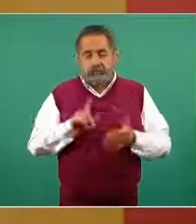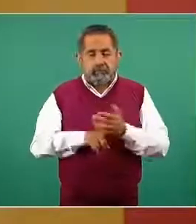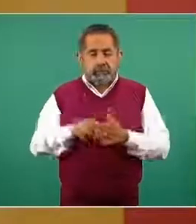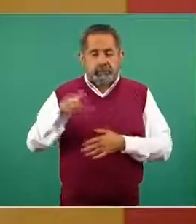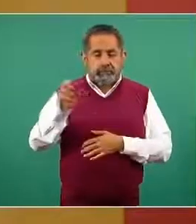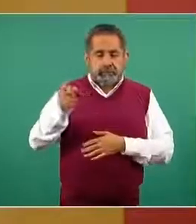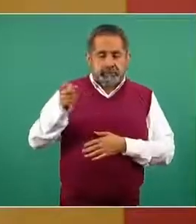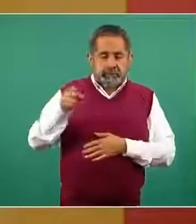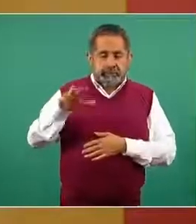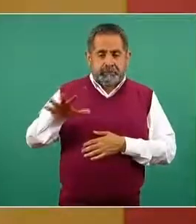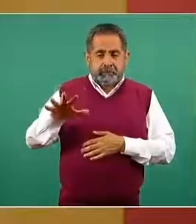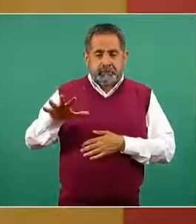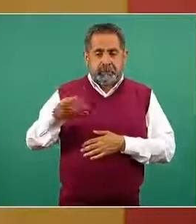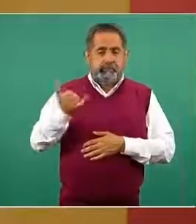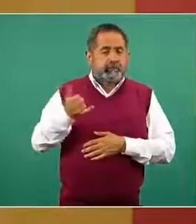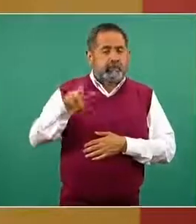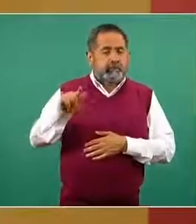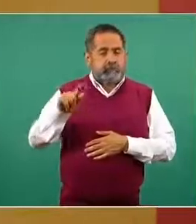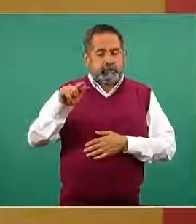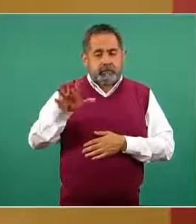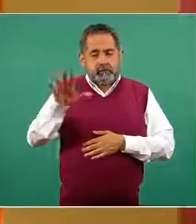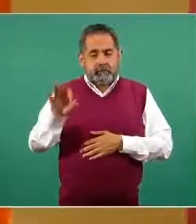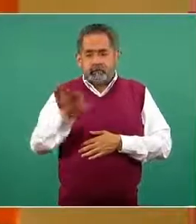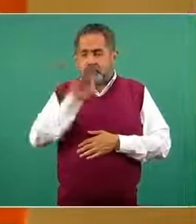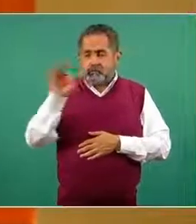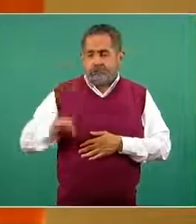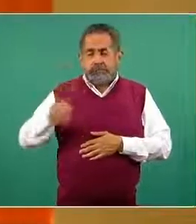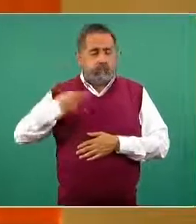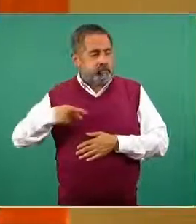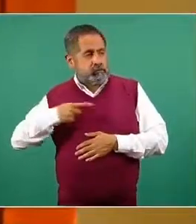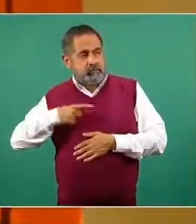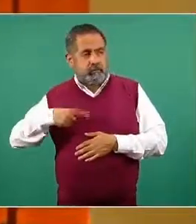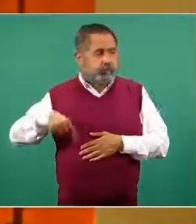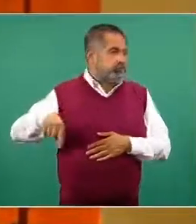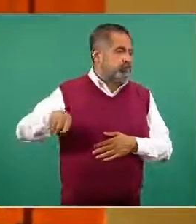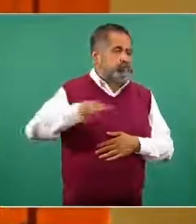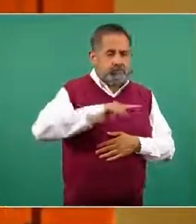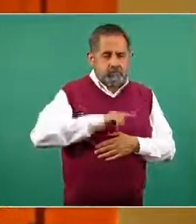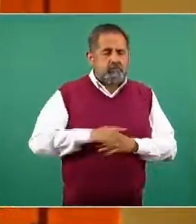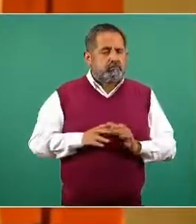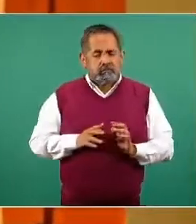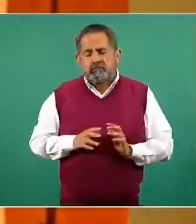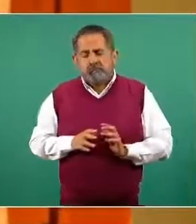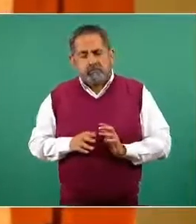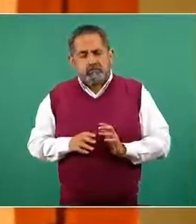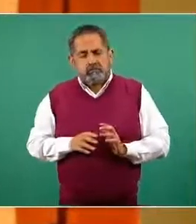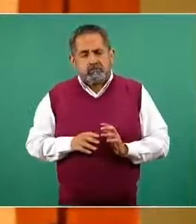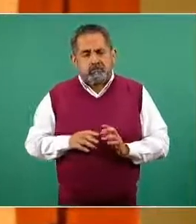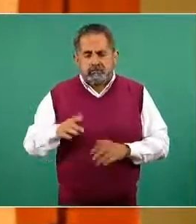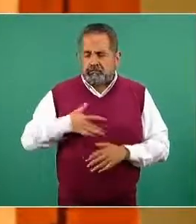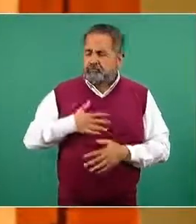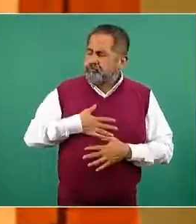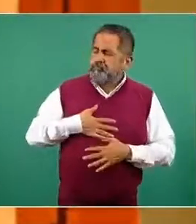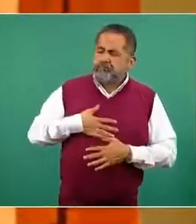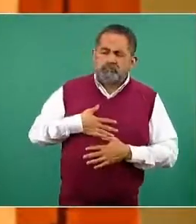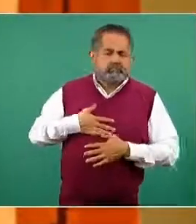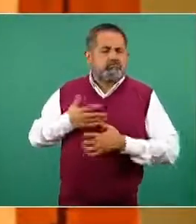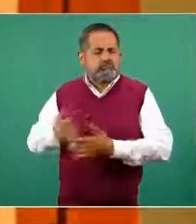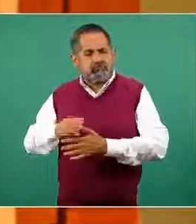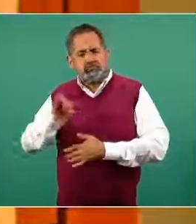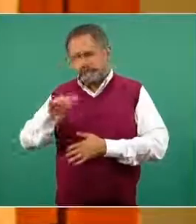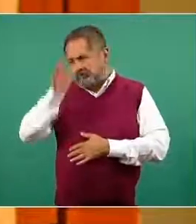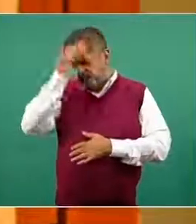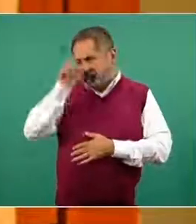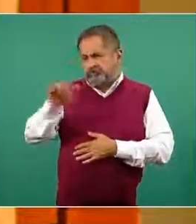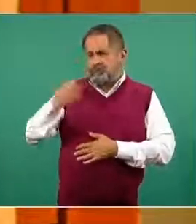65 y el 75% de las personas han mostrado su